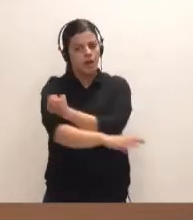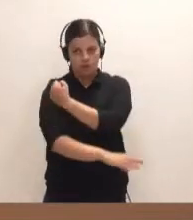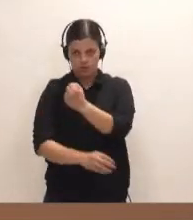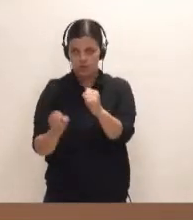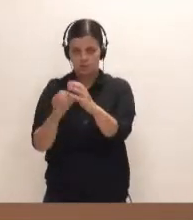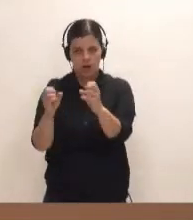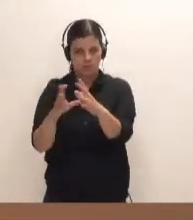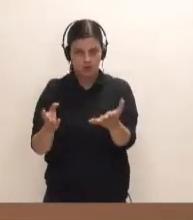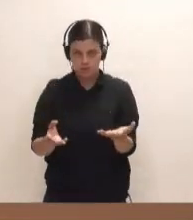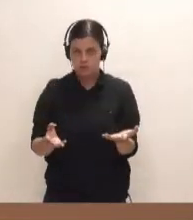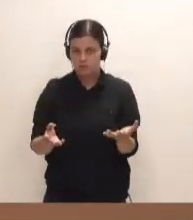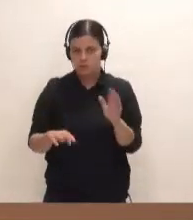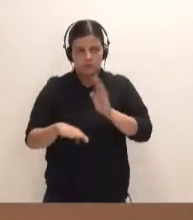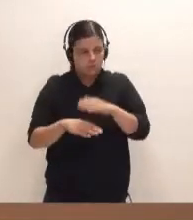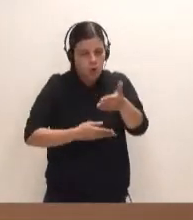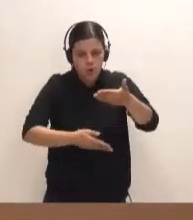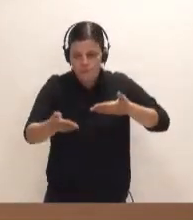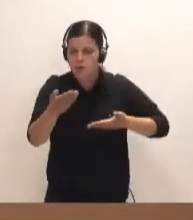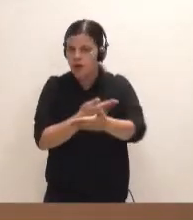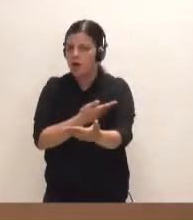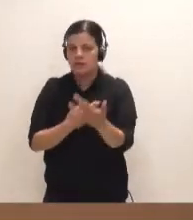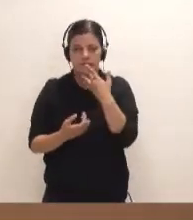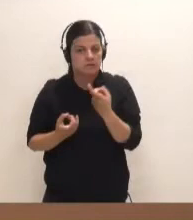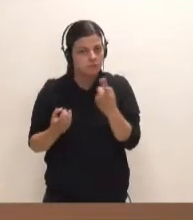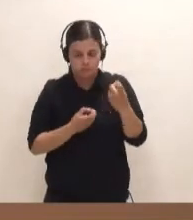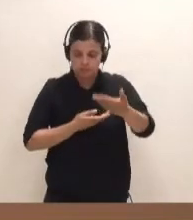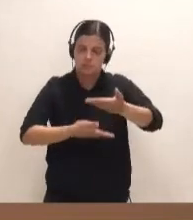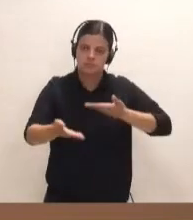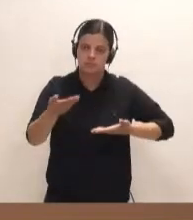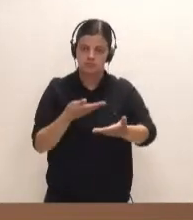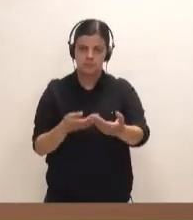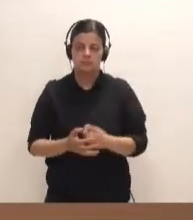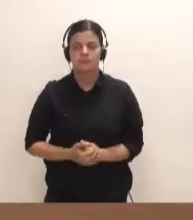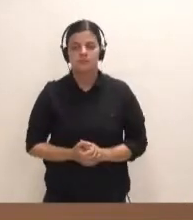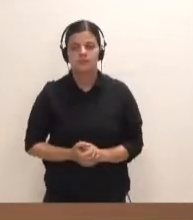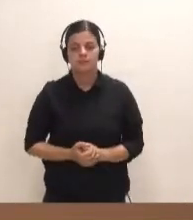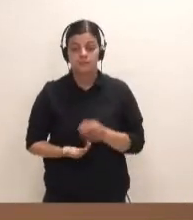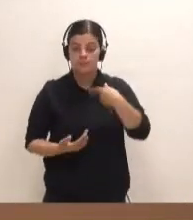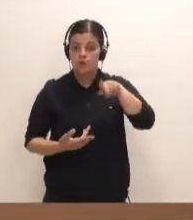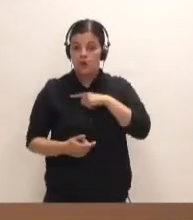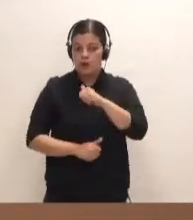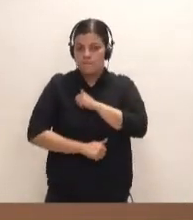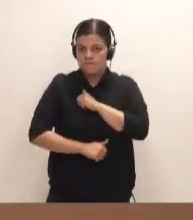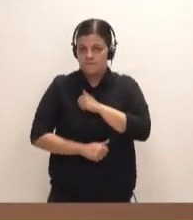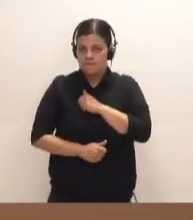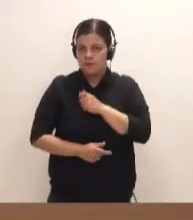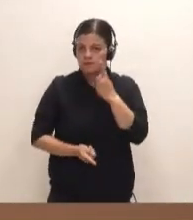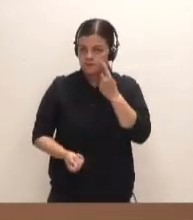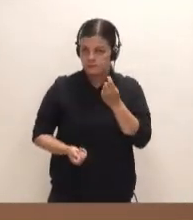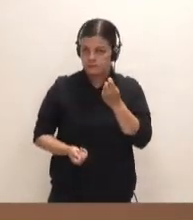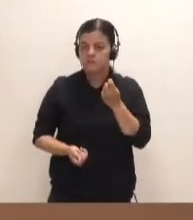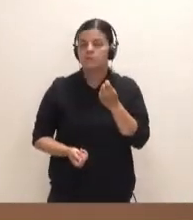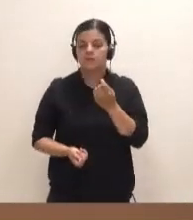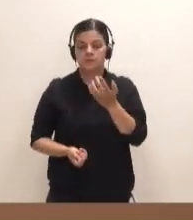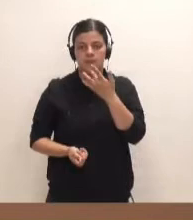colaborar en todo aquello que nos pueda requerir. Estamos expectantes y